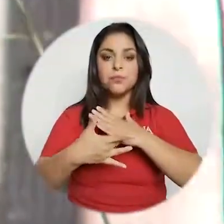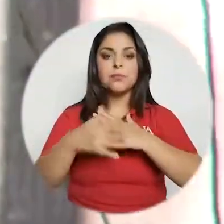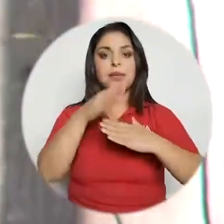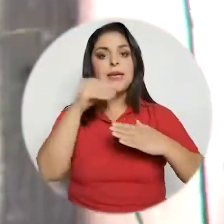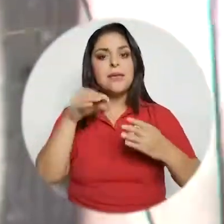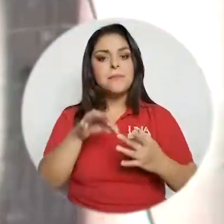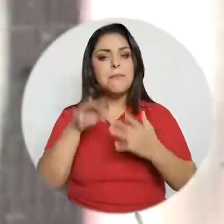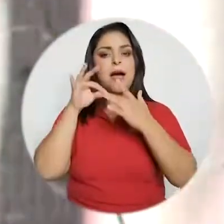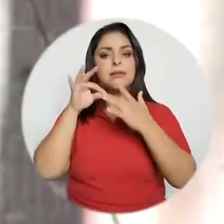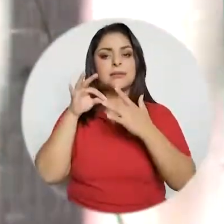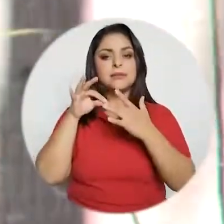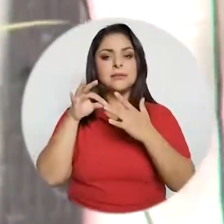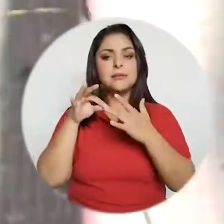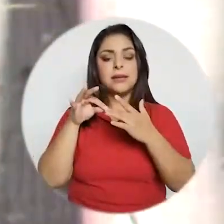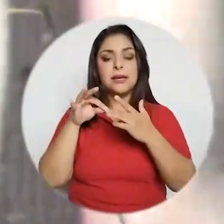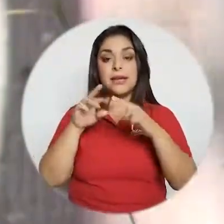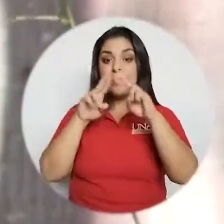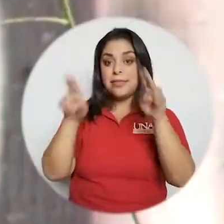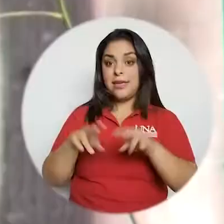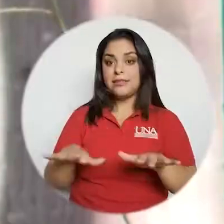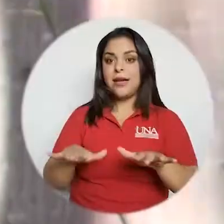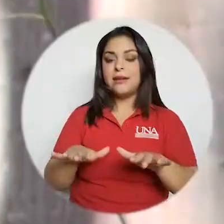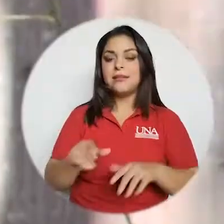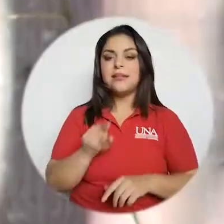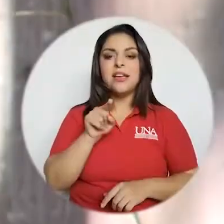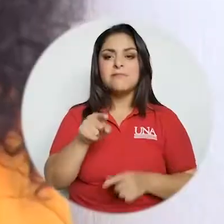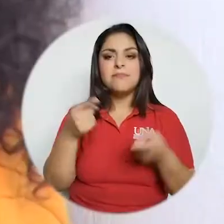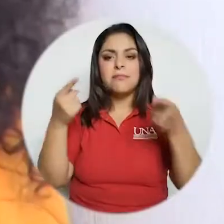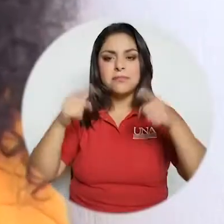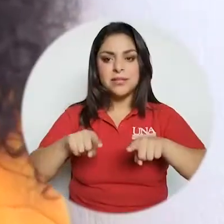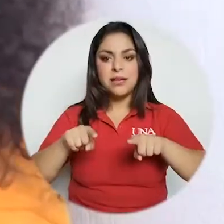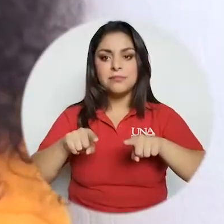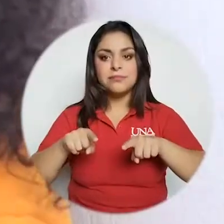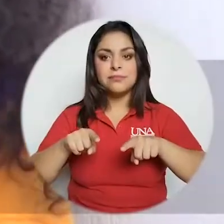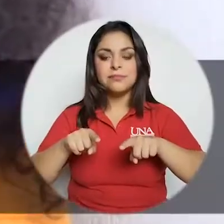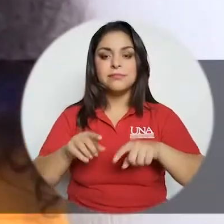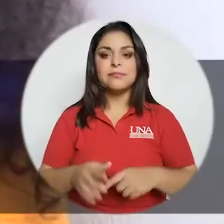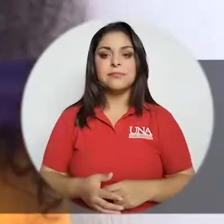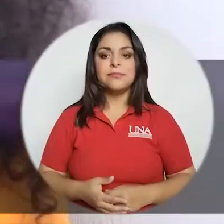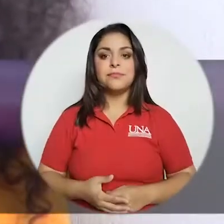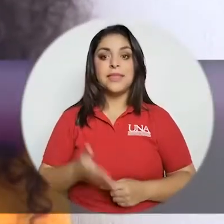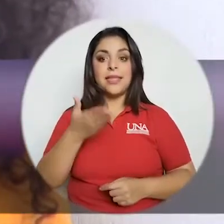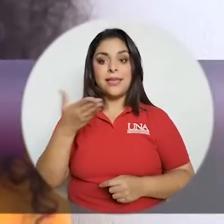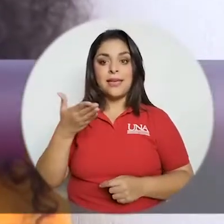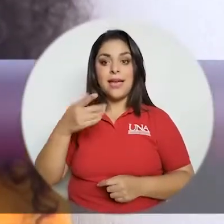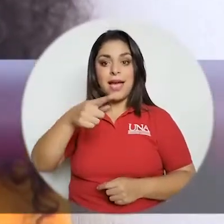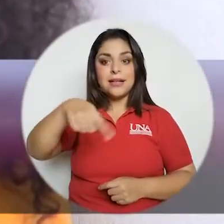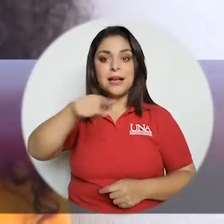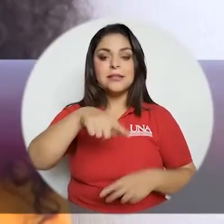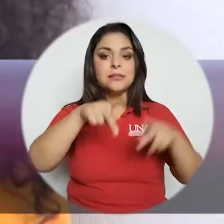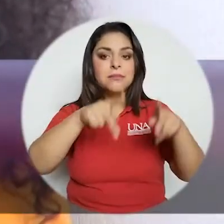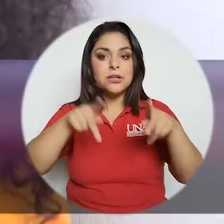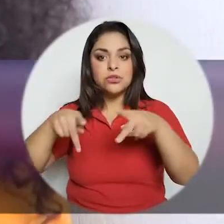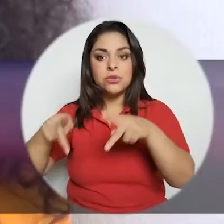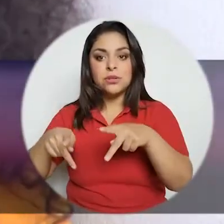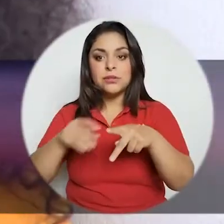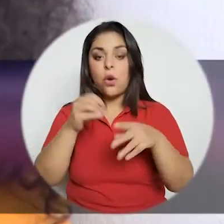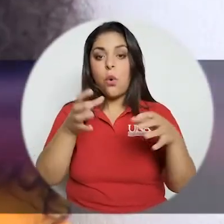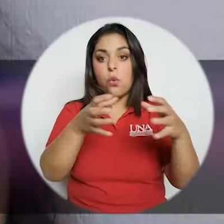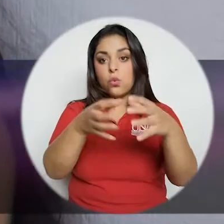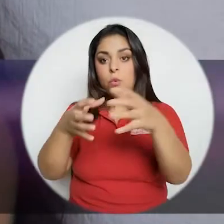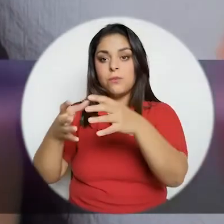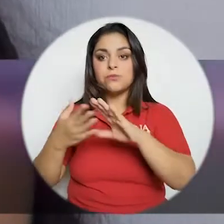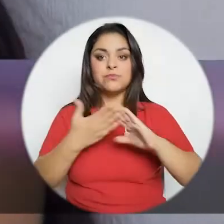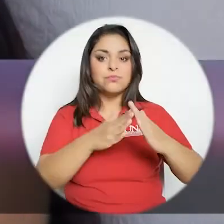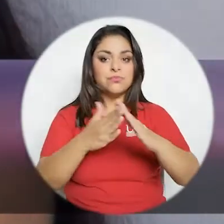y sobre todo en el mundo digital vamos a convertir o a recrudecer en aquellas personas y en